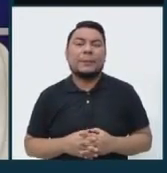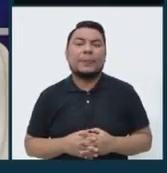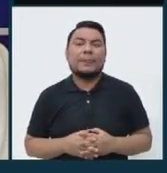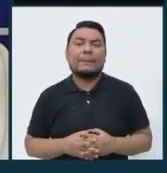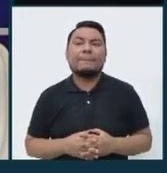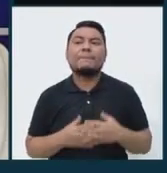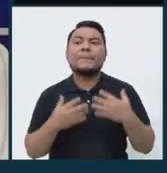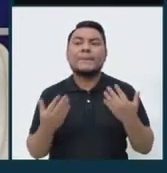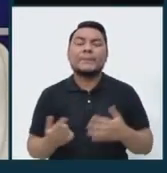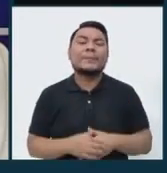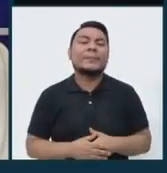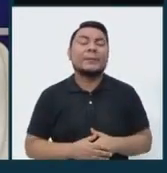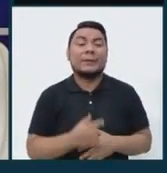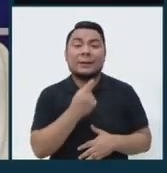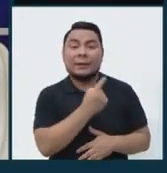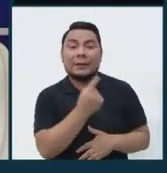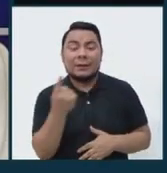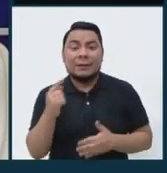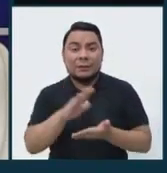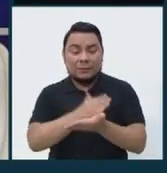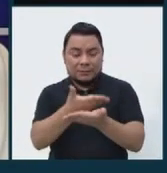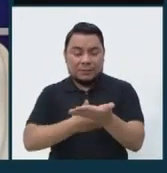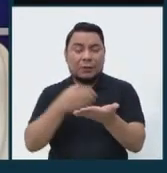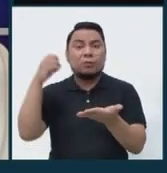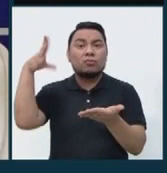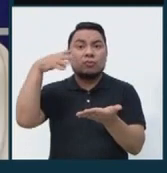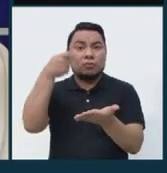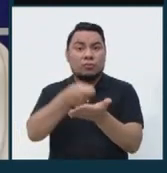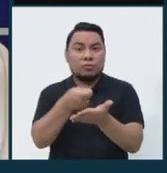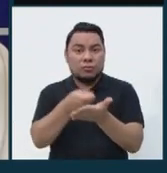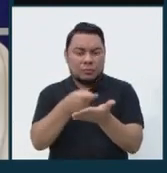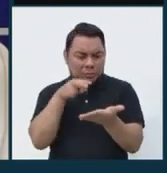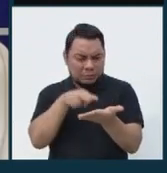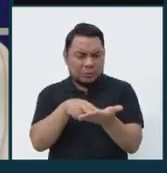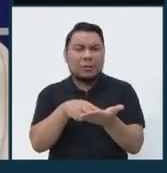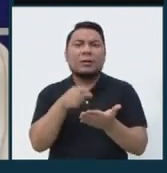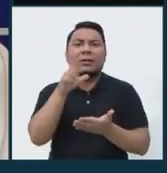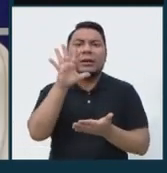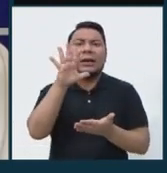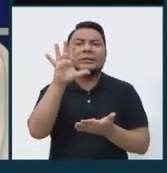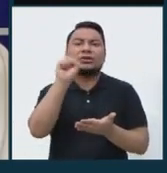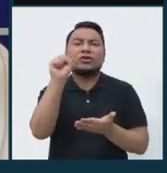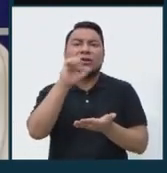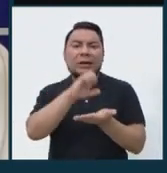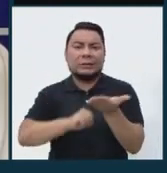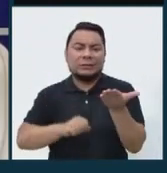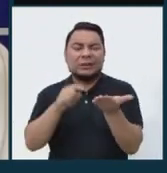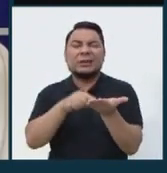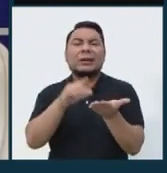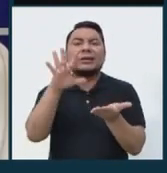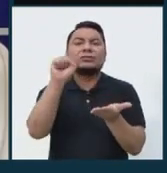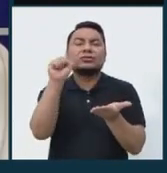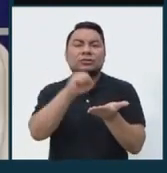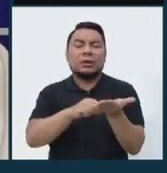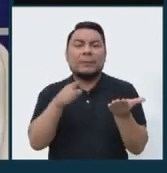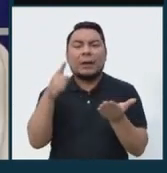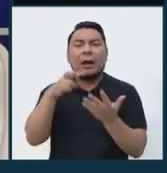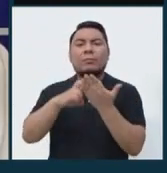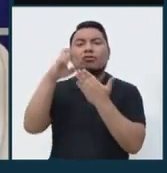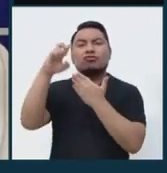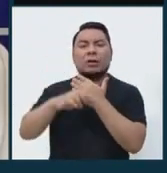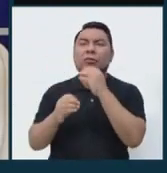En cada recibo de luz que nosotros pagamos, nos descuentan 5 soles para los proyectos de electrificación.